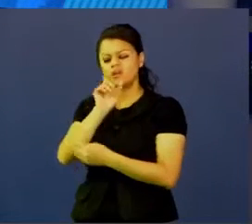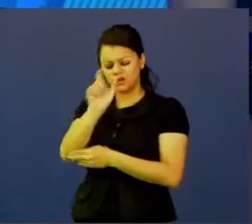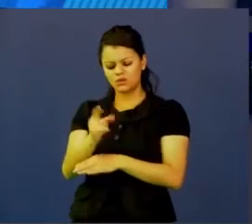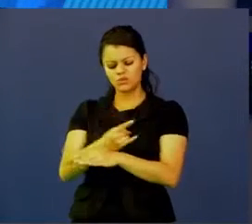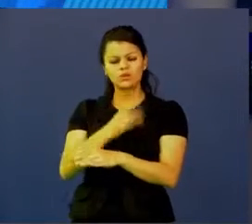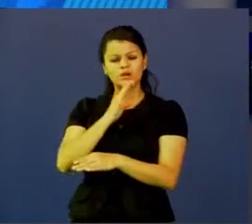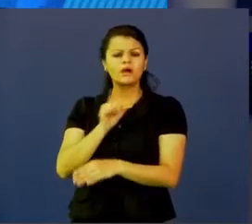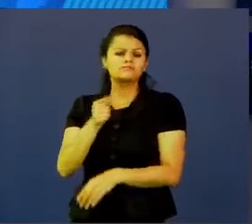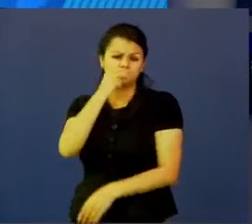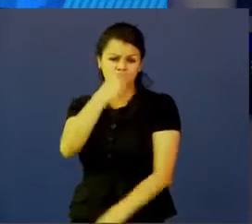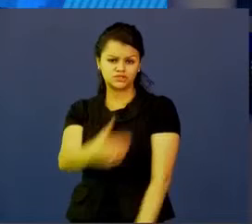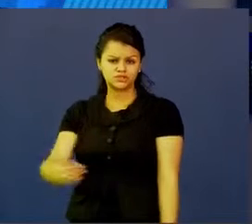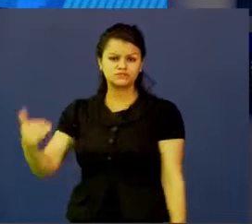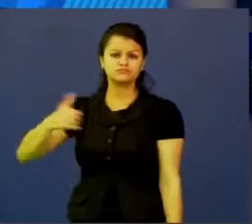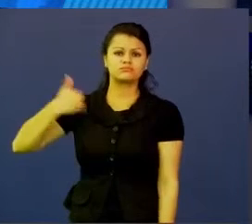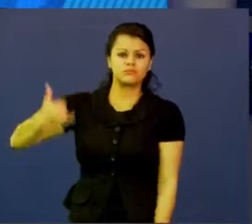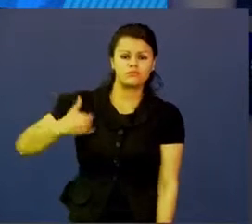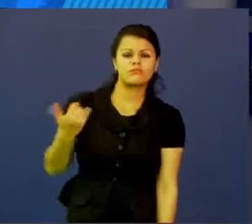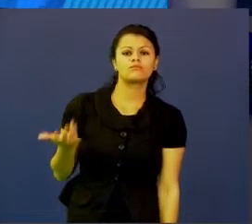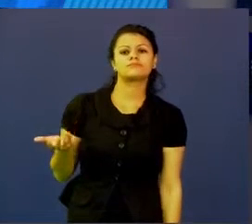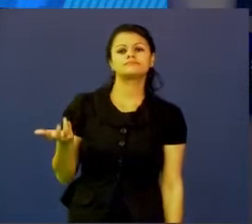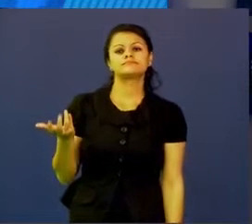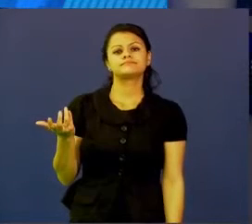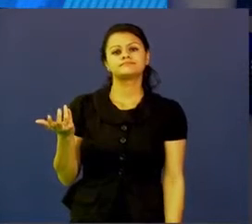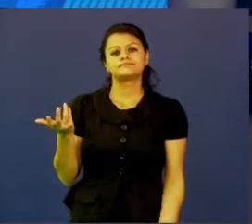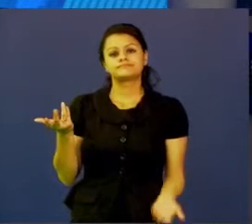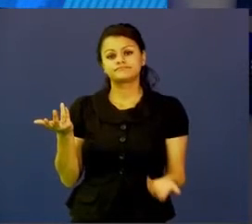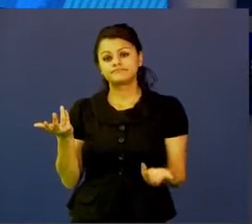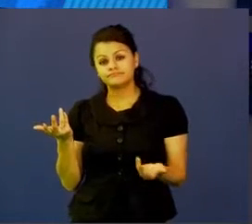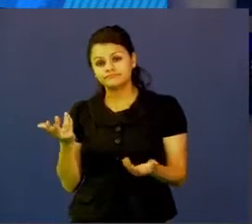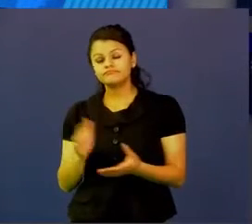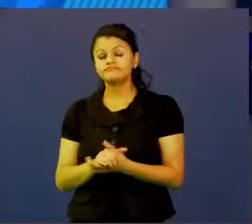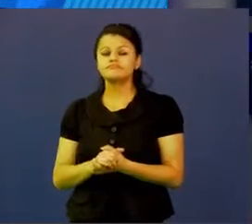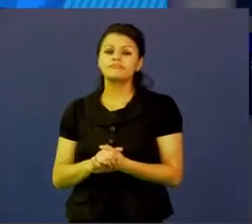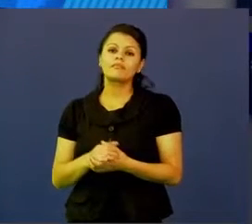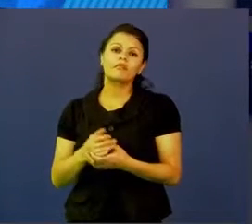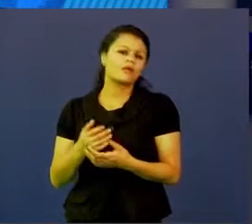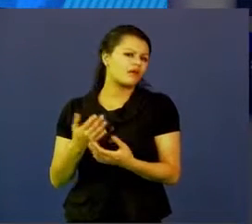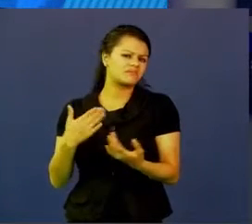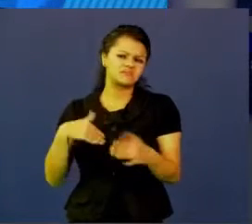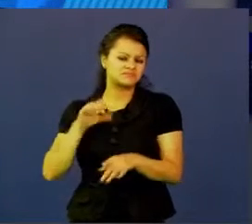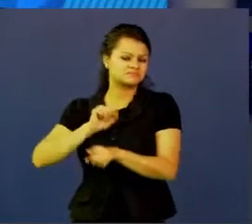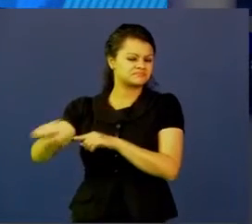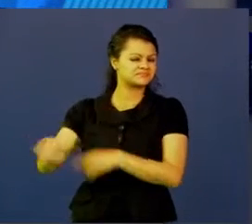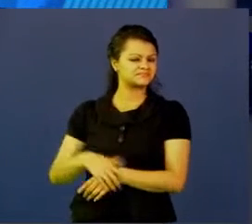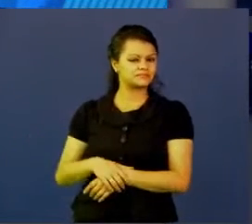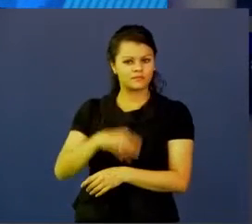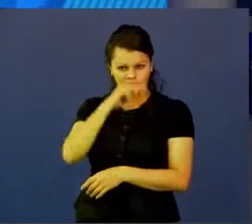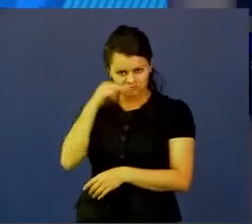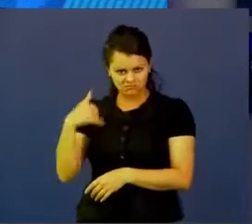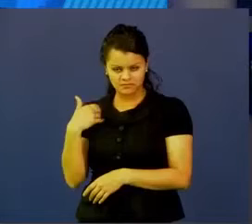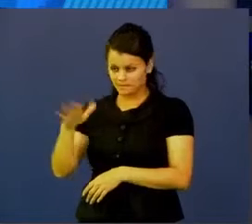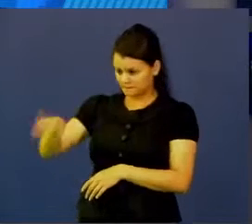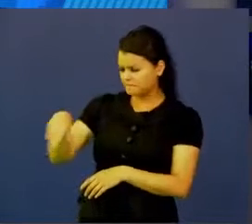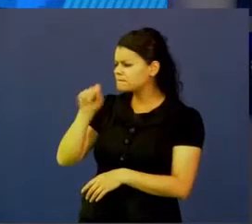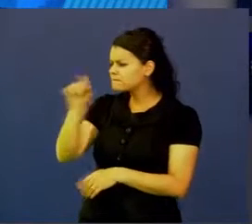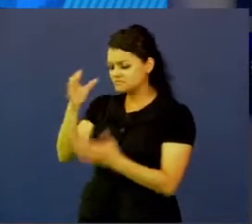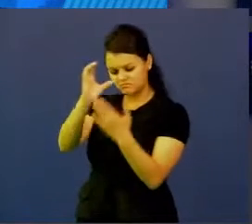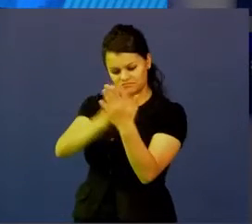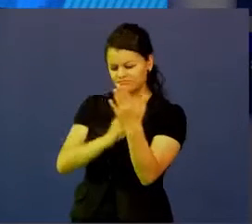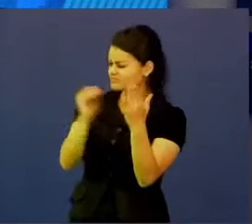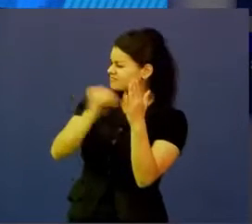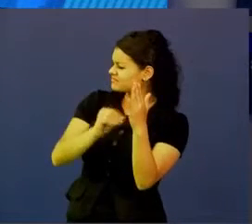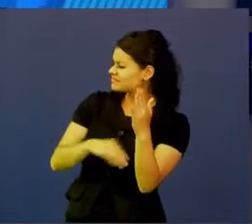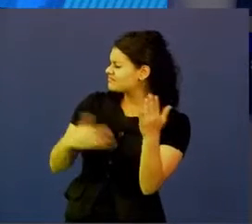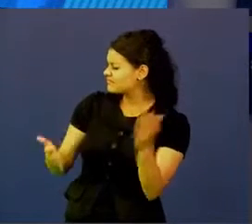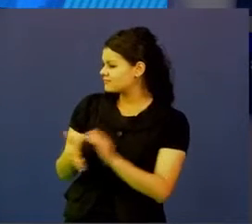Pues los niños, los jóvenes y pocas veces les preguntamos a esos niños y jóvenes cómo quisieran el currículo, cómo quisieran